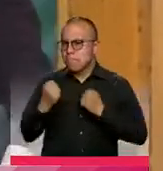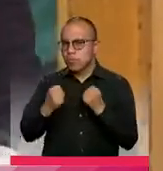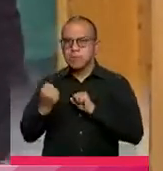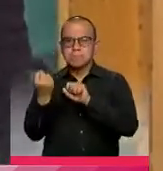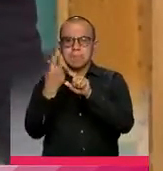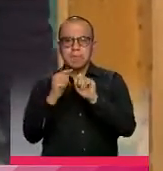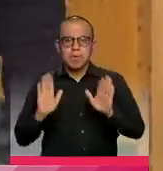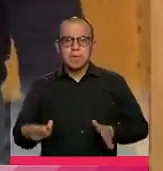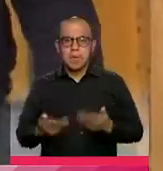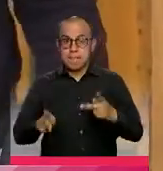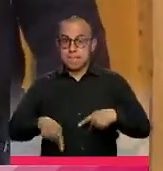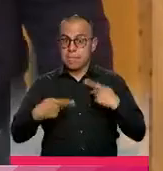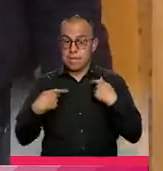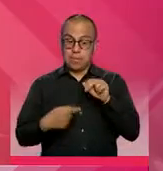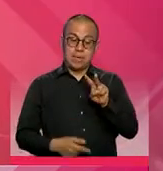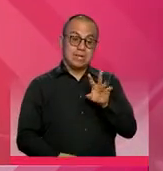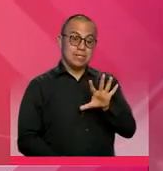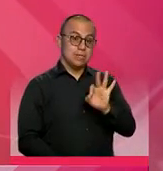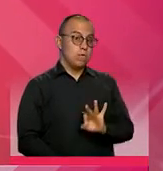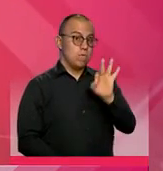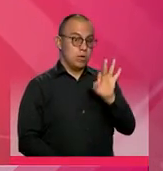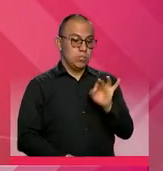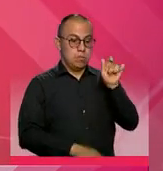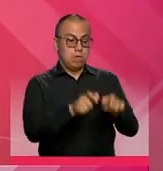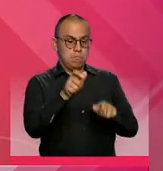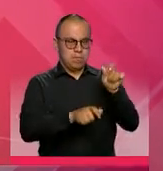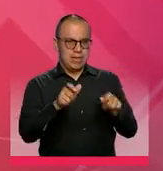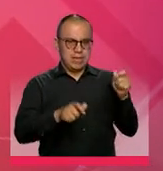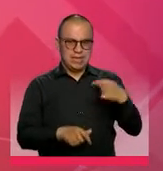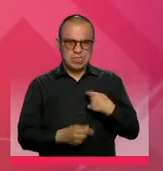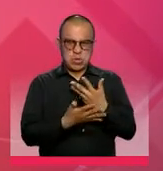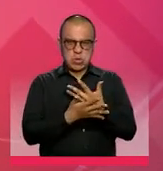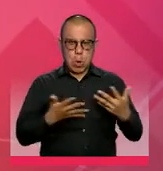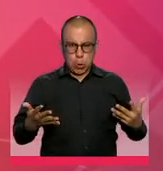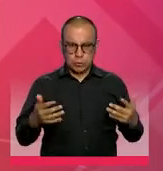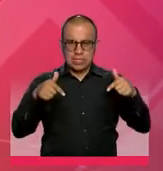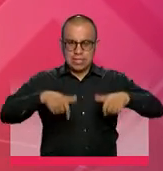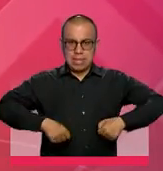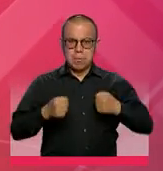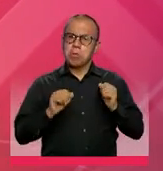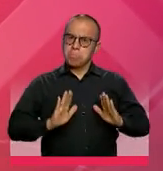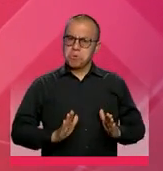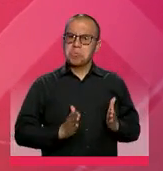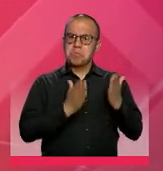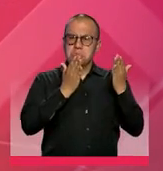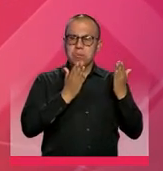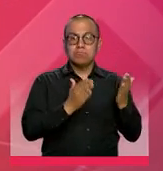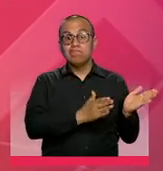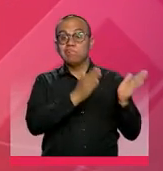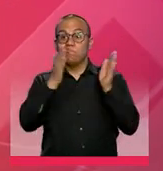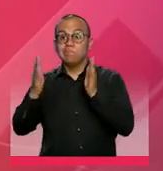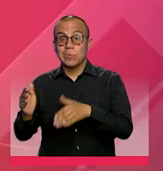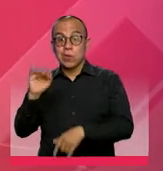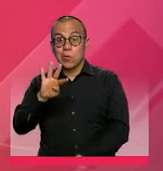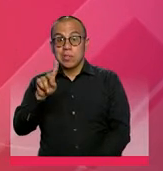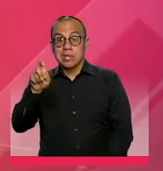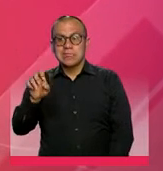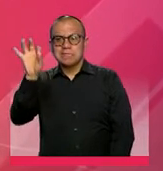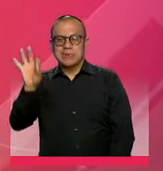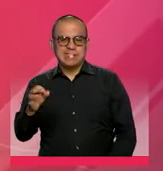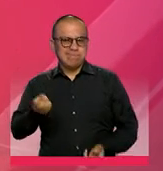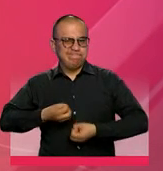la calidad de vida. Mientras que el 25% de las personas consideró que las cosas en Bogotá iban por buen camino, el 46%